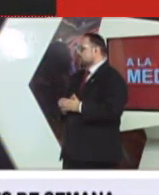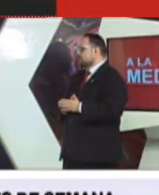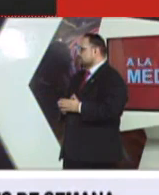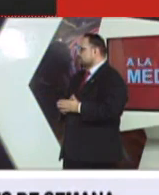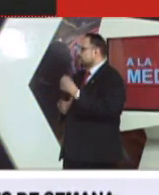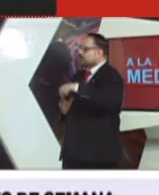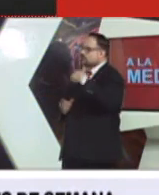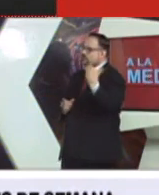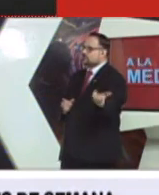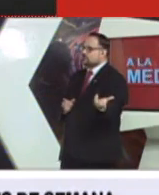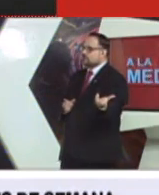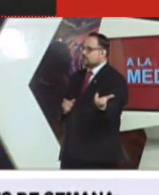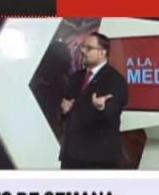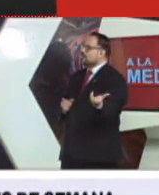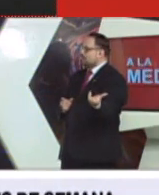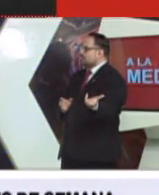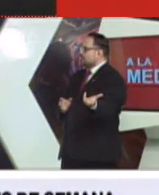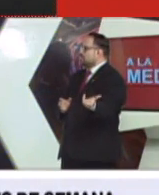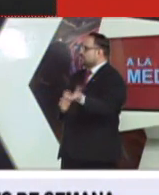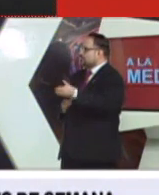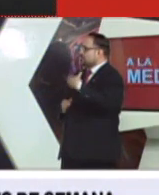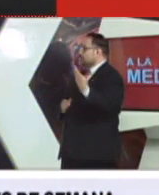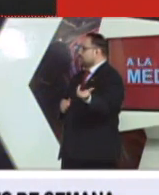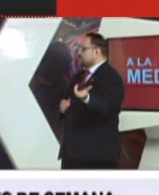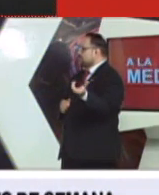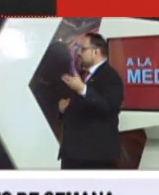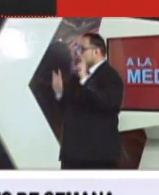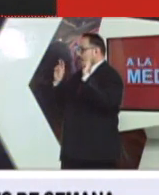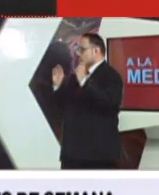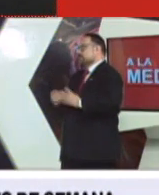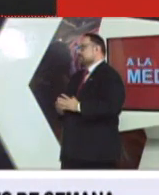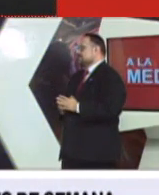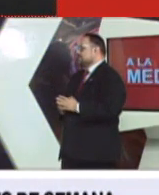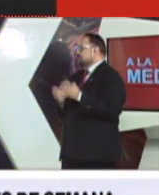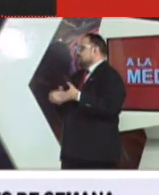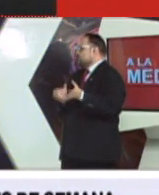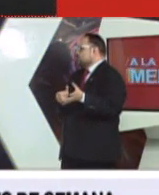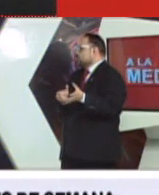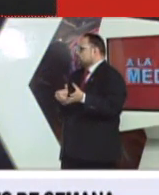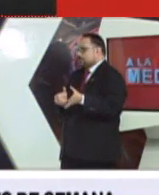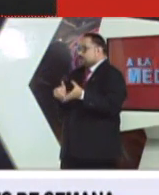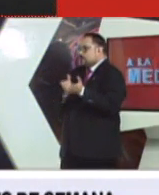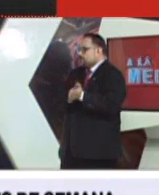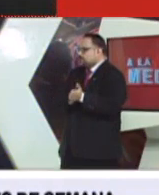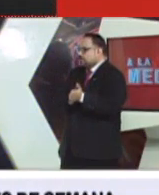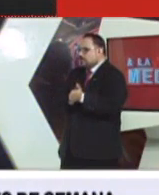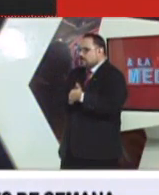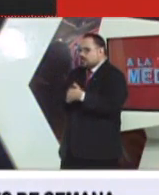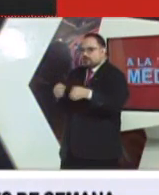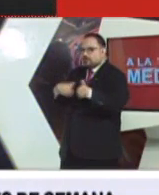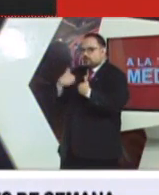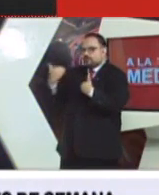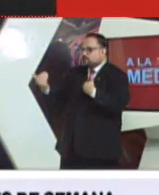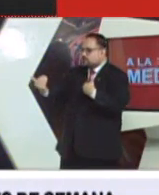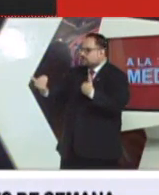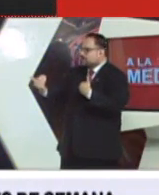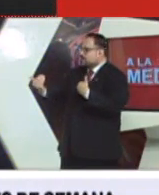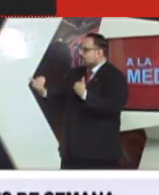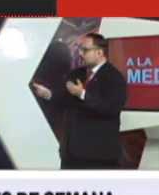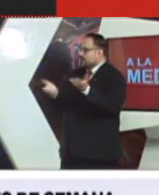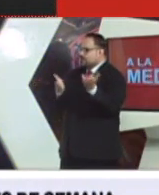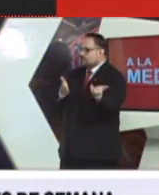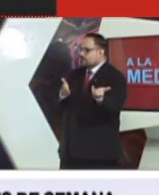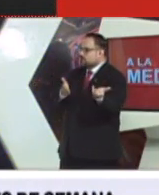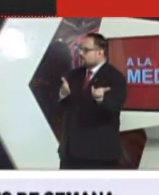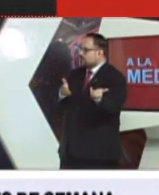lugar a dudas también en algunos causará la alegría de poder salir, entre comillas, salir hoy domingo porque sabemos que al final de cuentas podrá